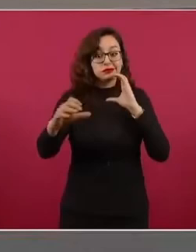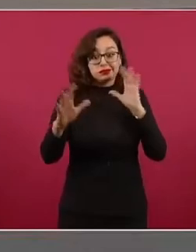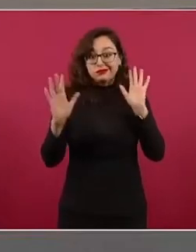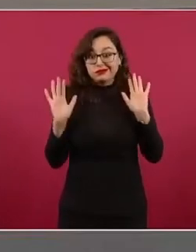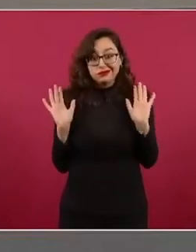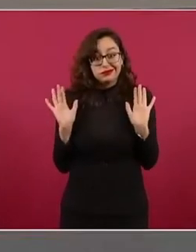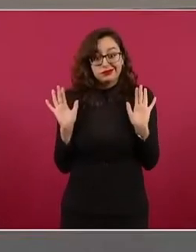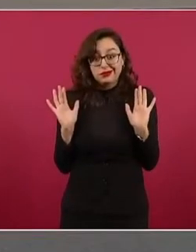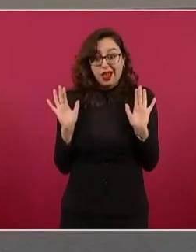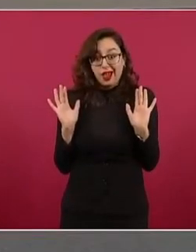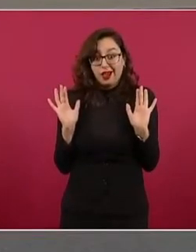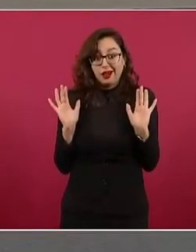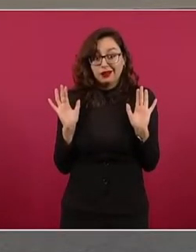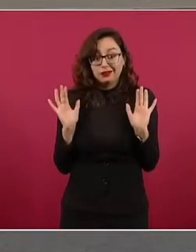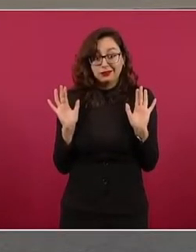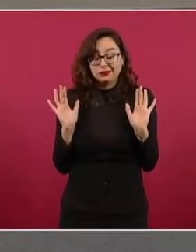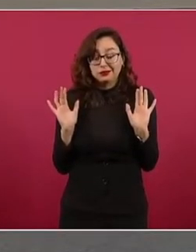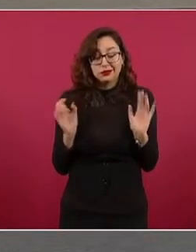todo.